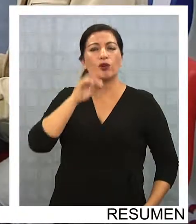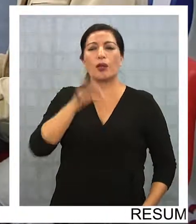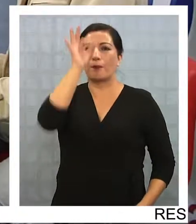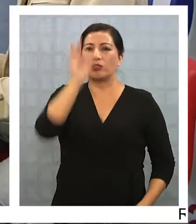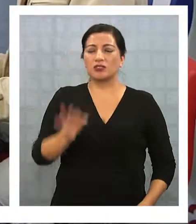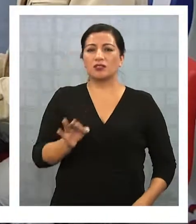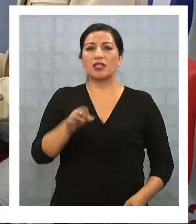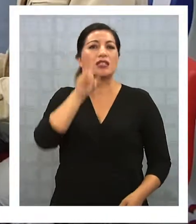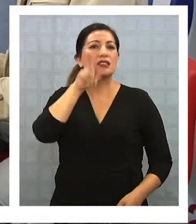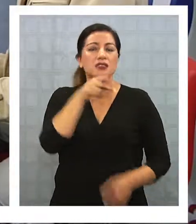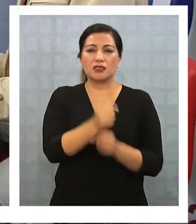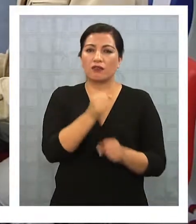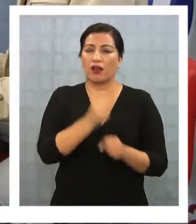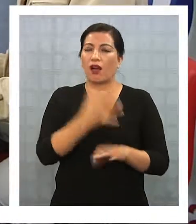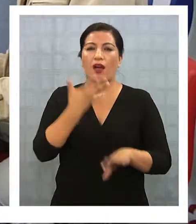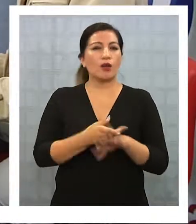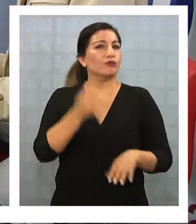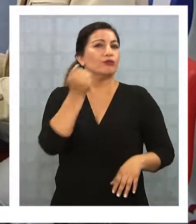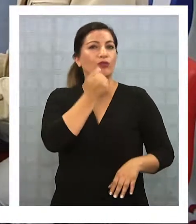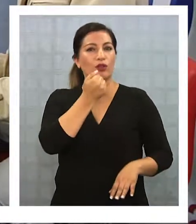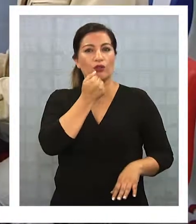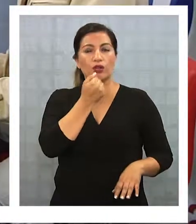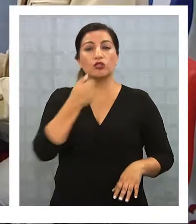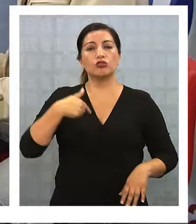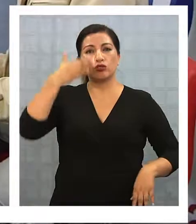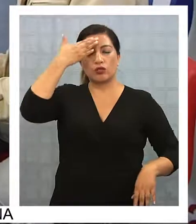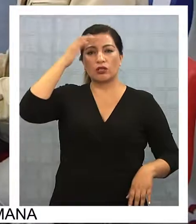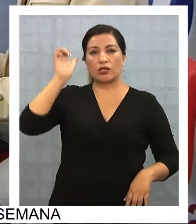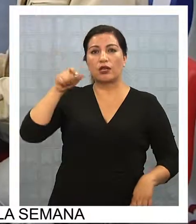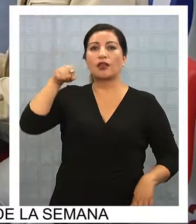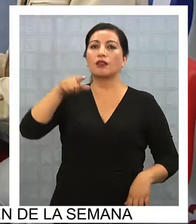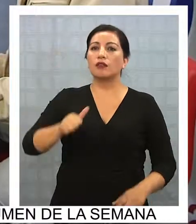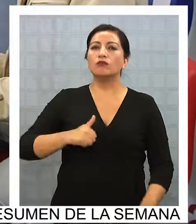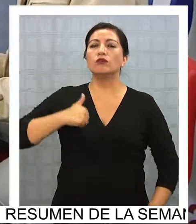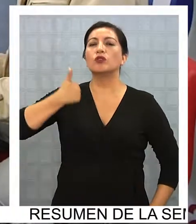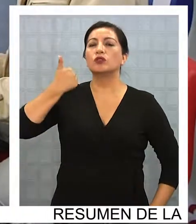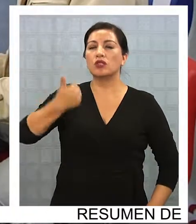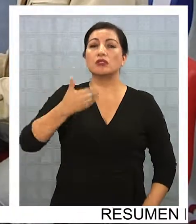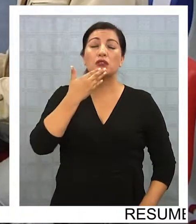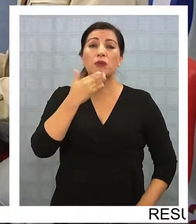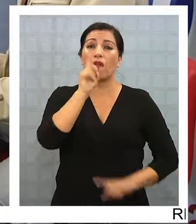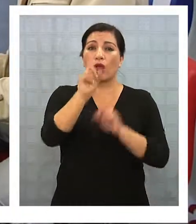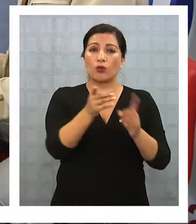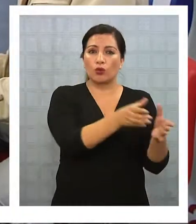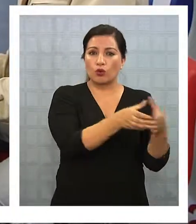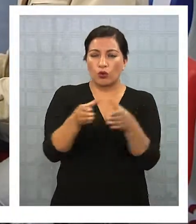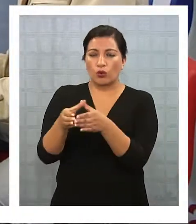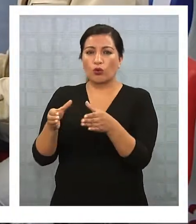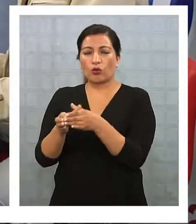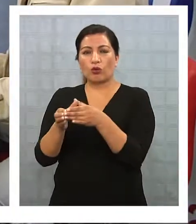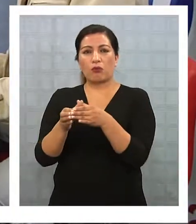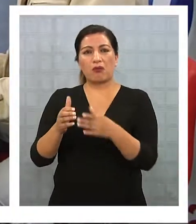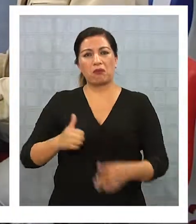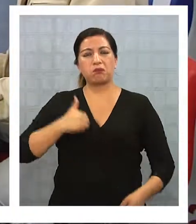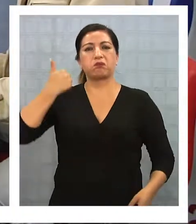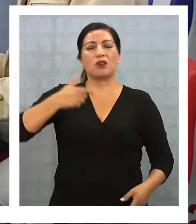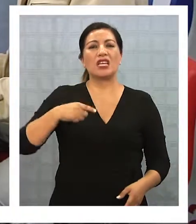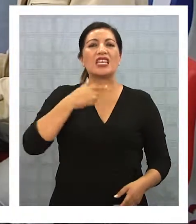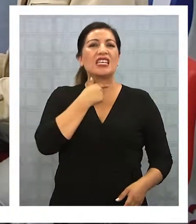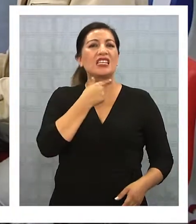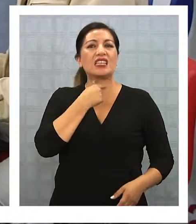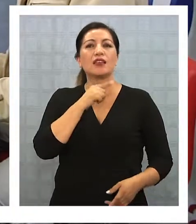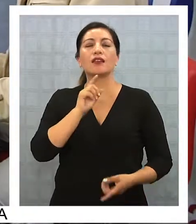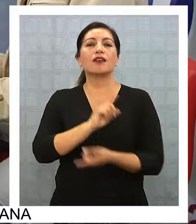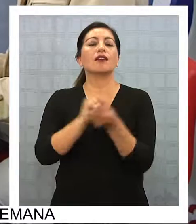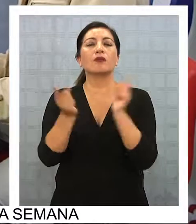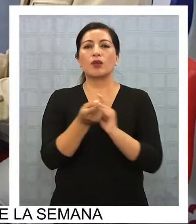cifra de desempleo entonces se cometieron muchos errores naturalmente creo yo por este voluntarismo y por algunos grupos más radicalizados que quisieron